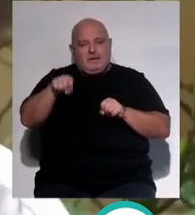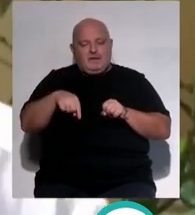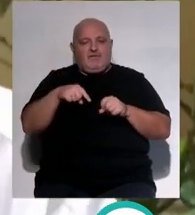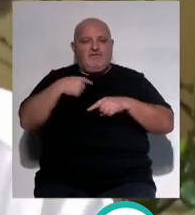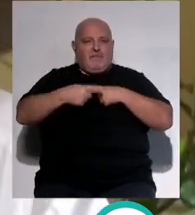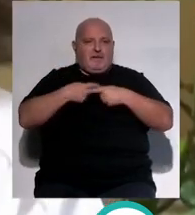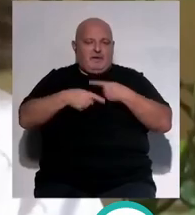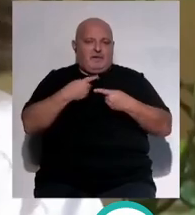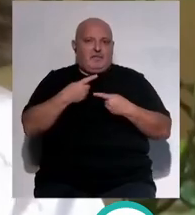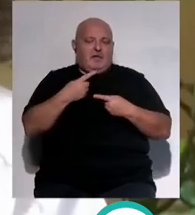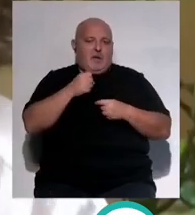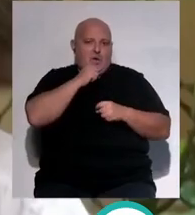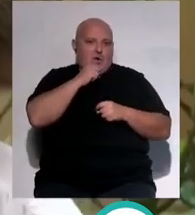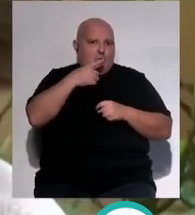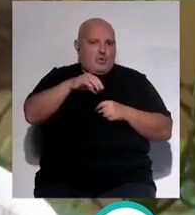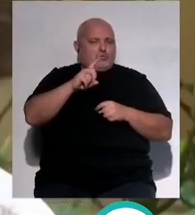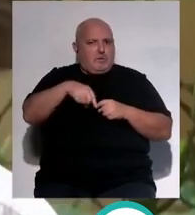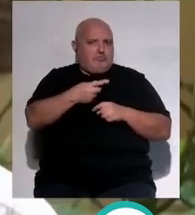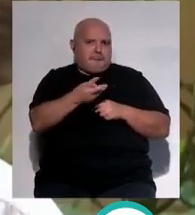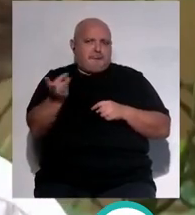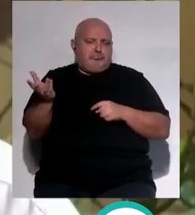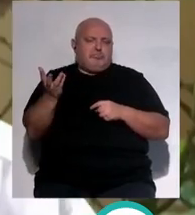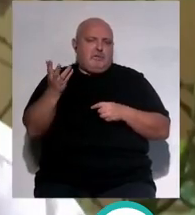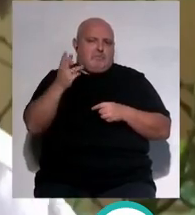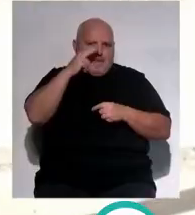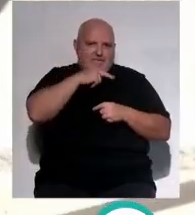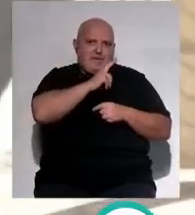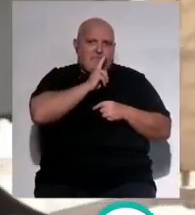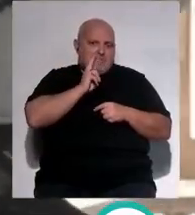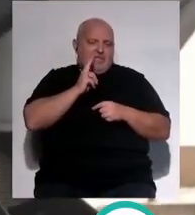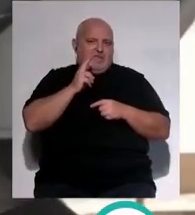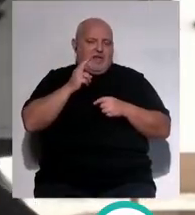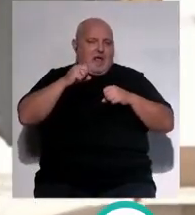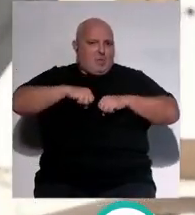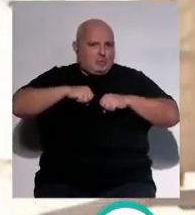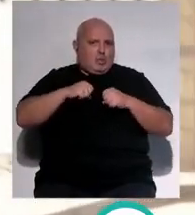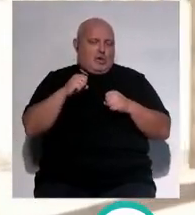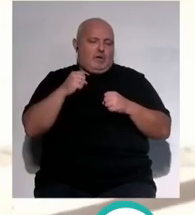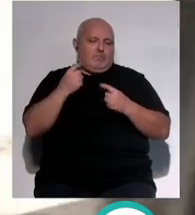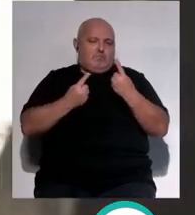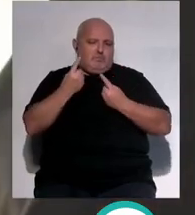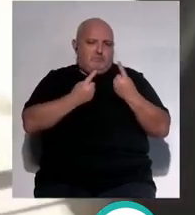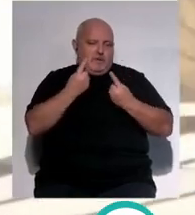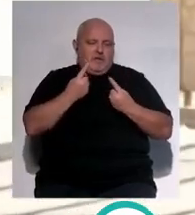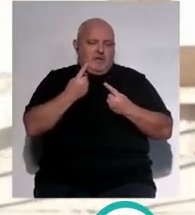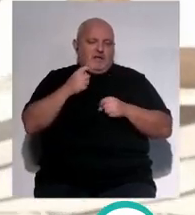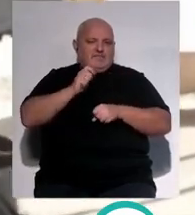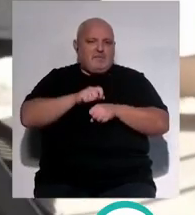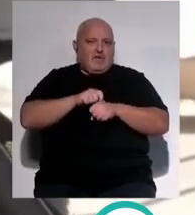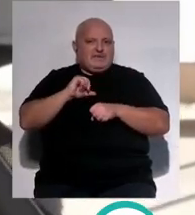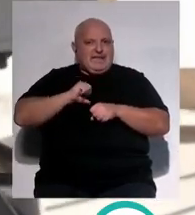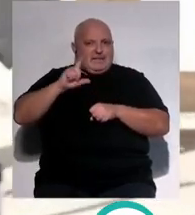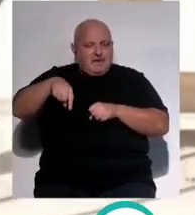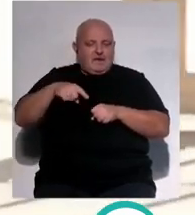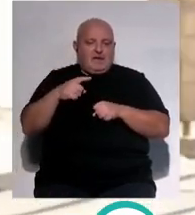sus familias no solamente a los abuelitos o a las abuelitas que haya en las casas sino también algún adulto que tenga un problema crónico de salud y que